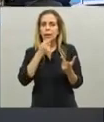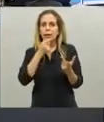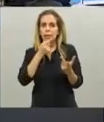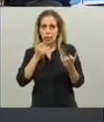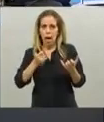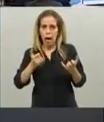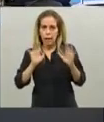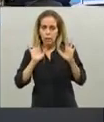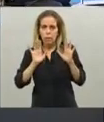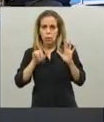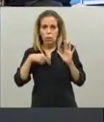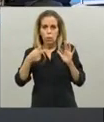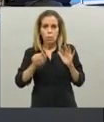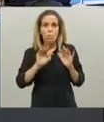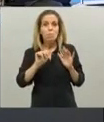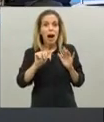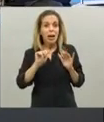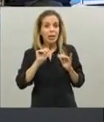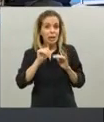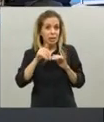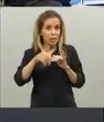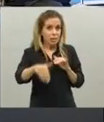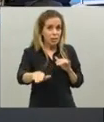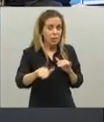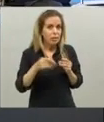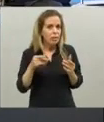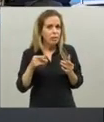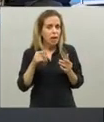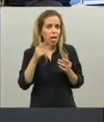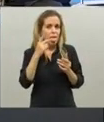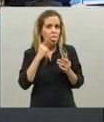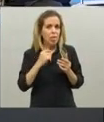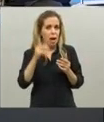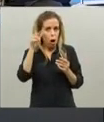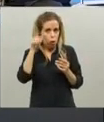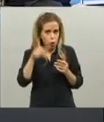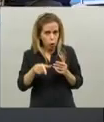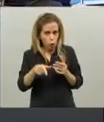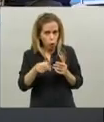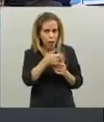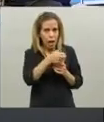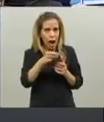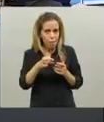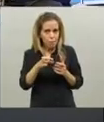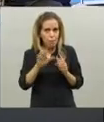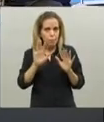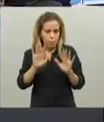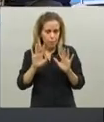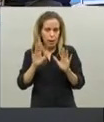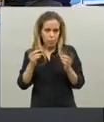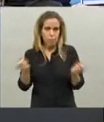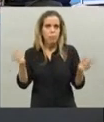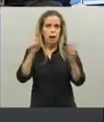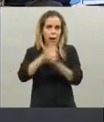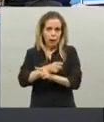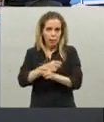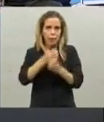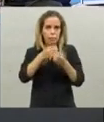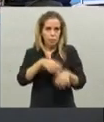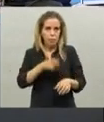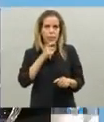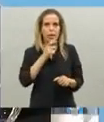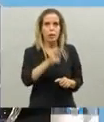y hay que tenerlo a partir de este martes el día 8 muchas gracias empiezo por el final que es la única que se